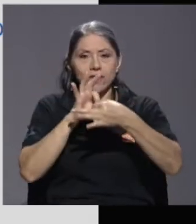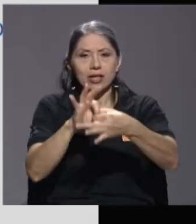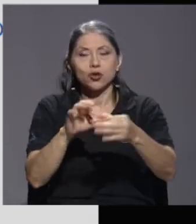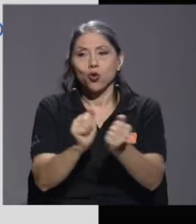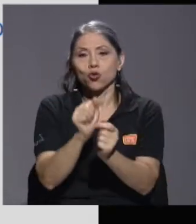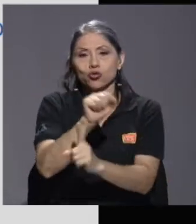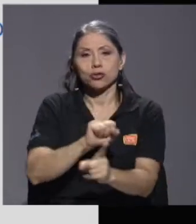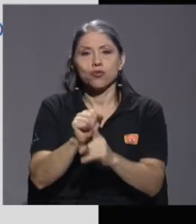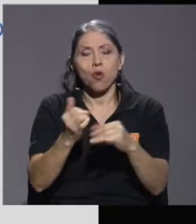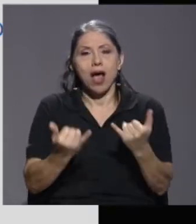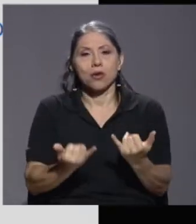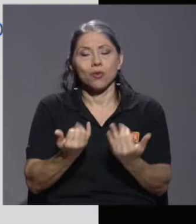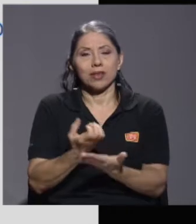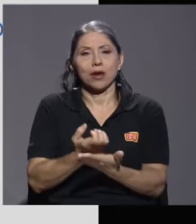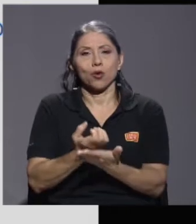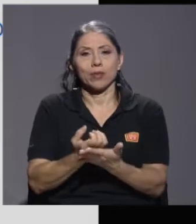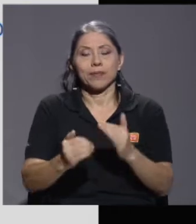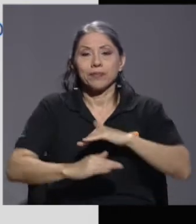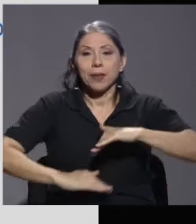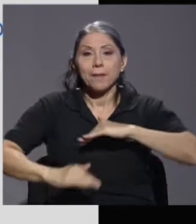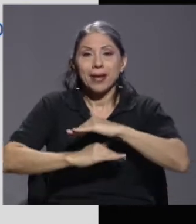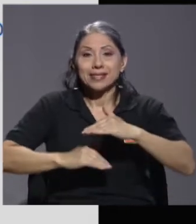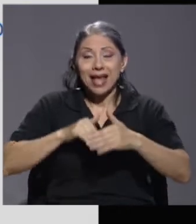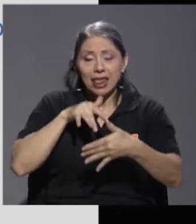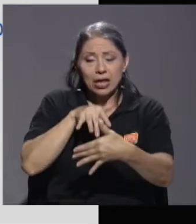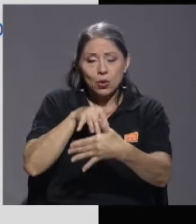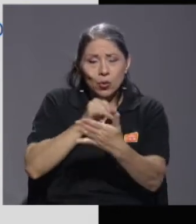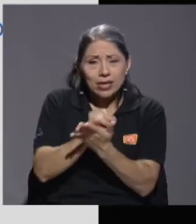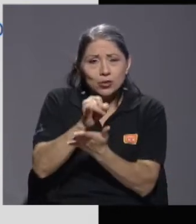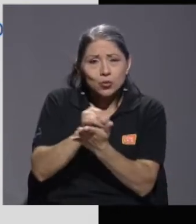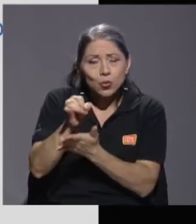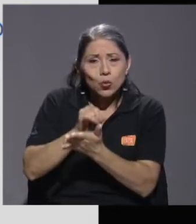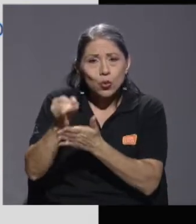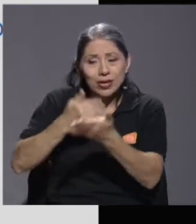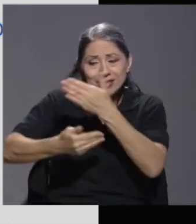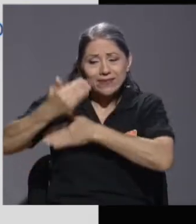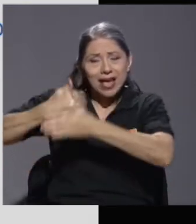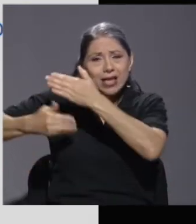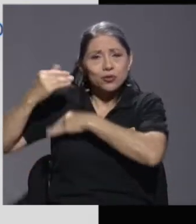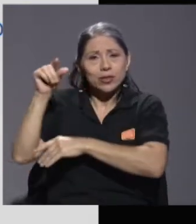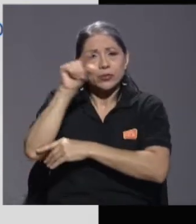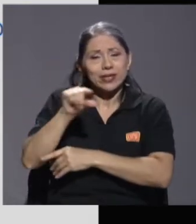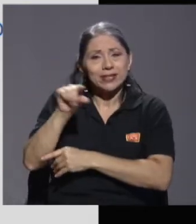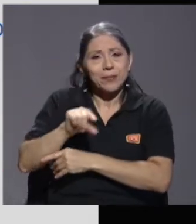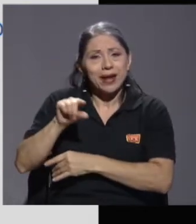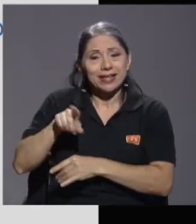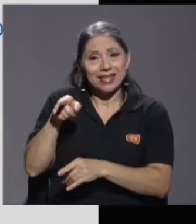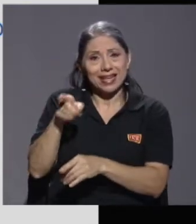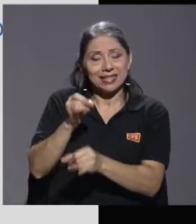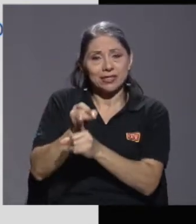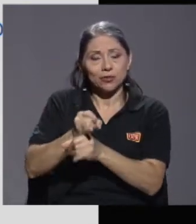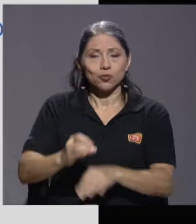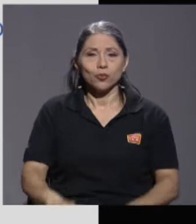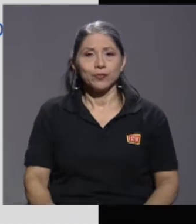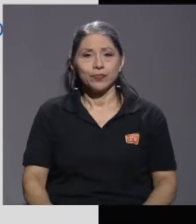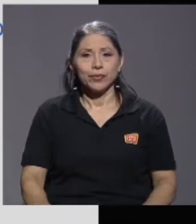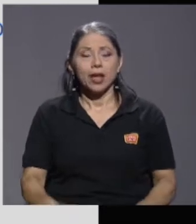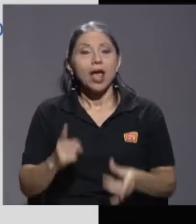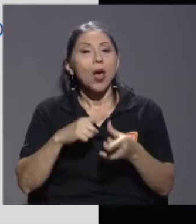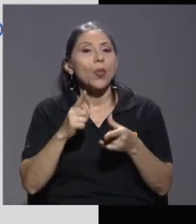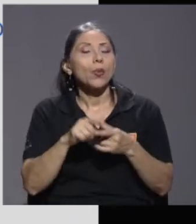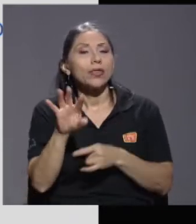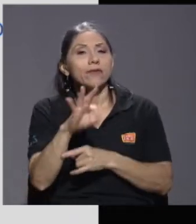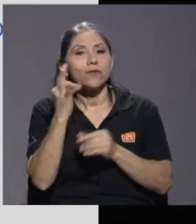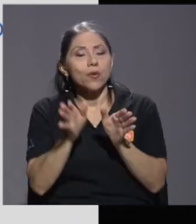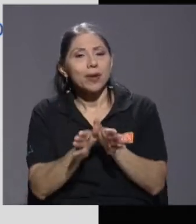situación actual de la economía, basada en un estudio que se había hecho hace unas semanas en el instituto. Entonces, en el marco general un